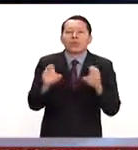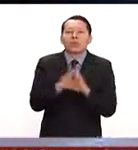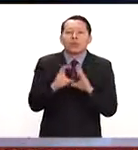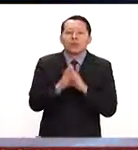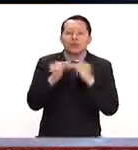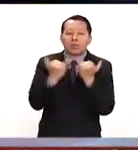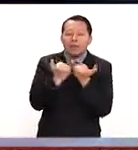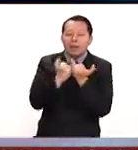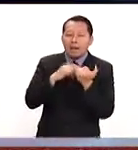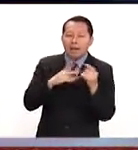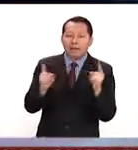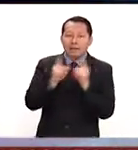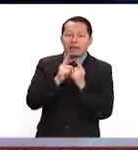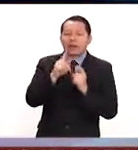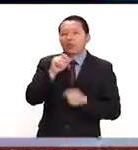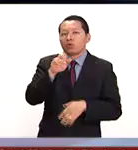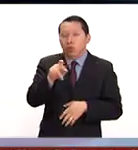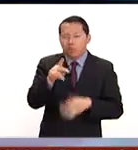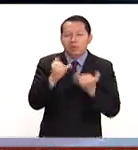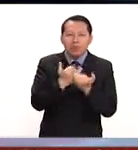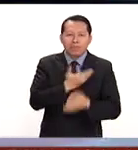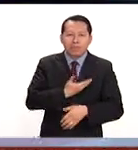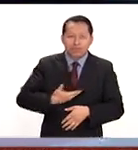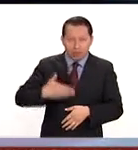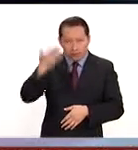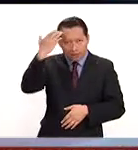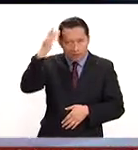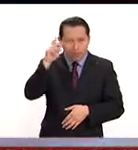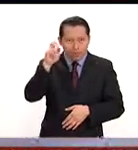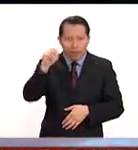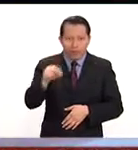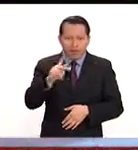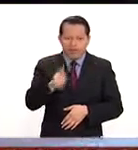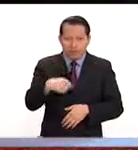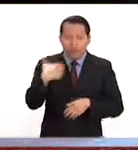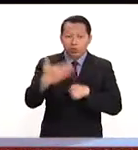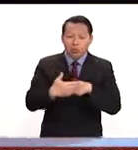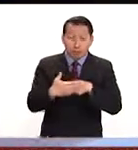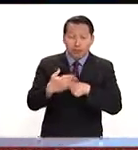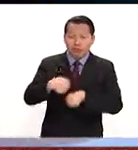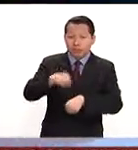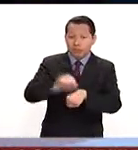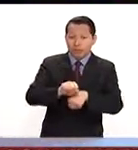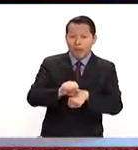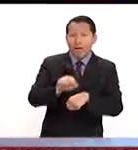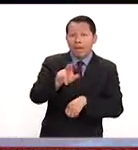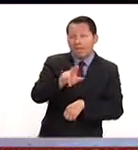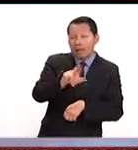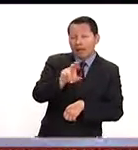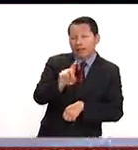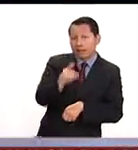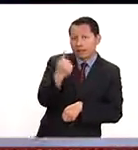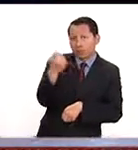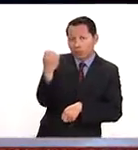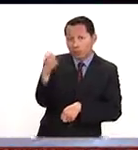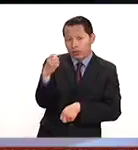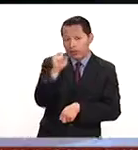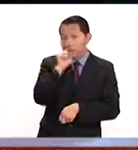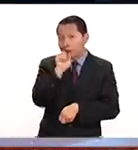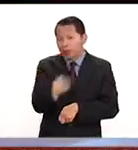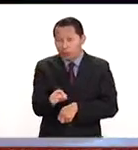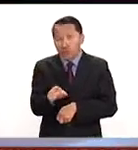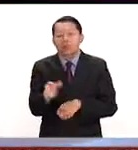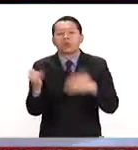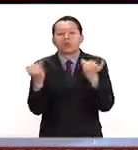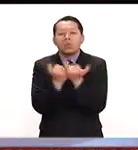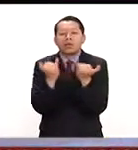encuentro entre Donald Trump y el presidente Enrique Peña Nieto el martes de la próxima semana, el martes 61 de enero. Y, bueno,